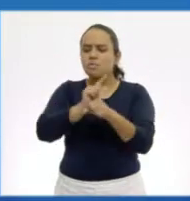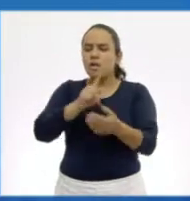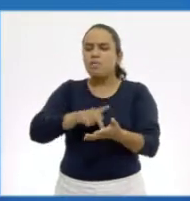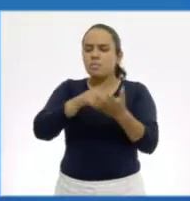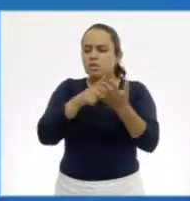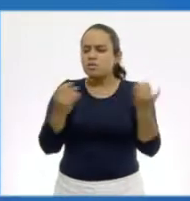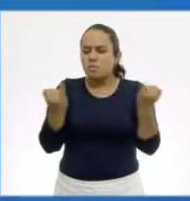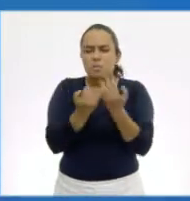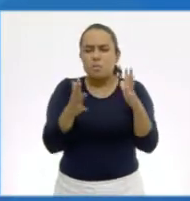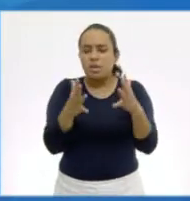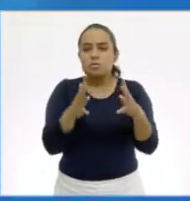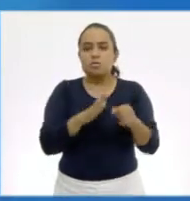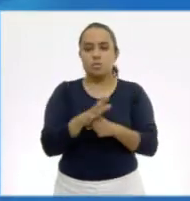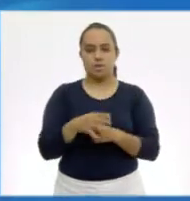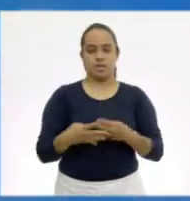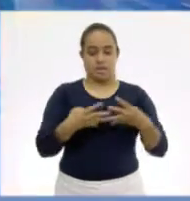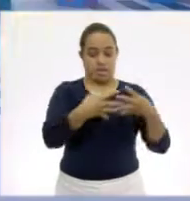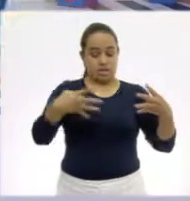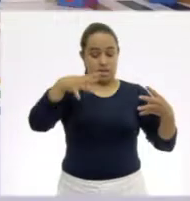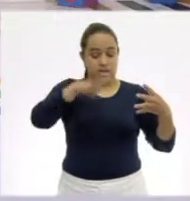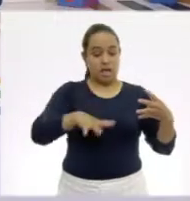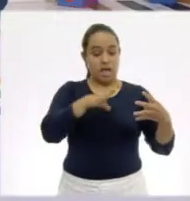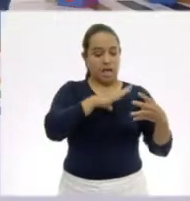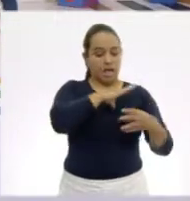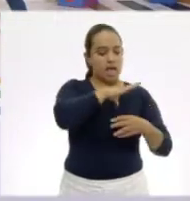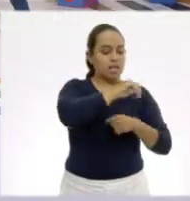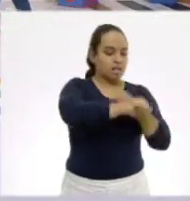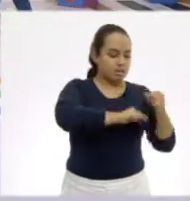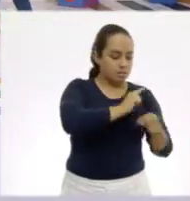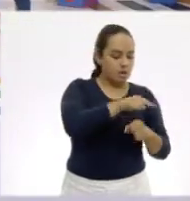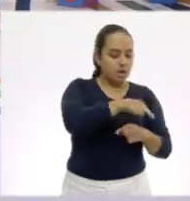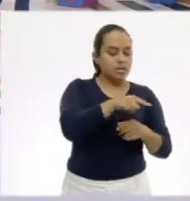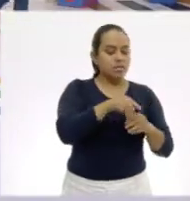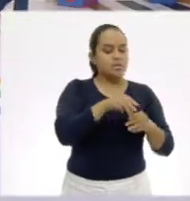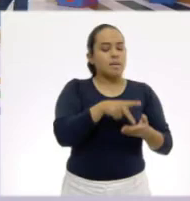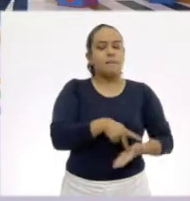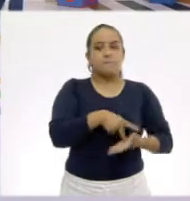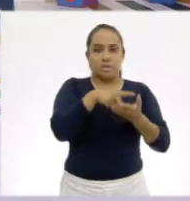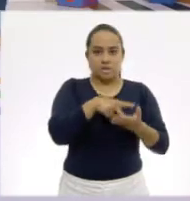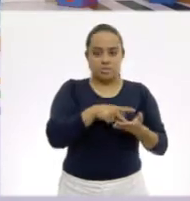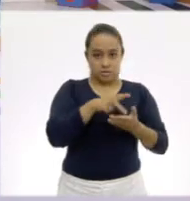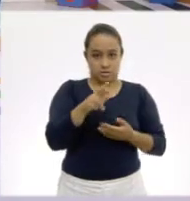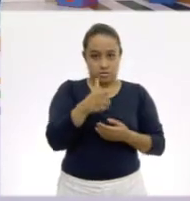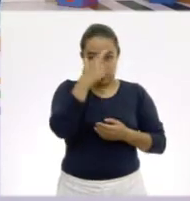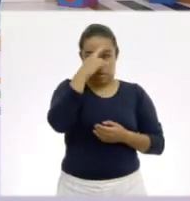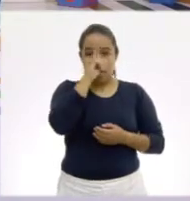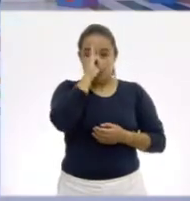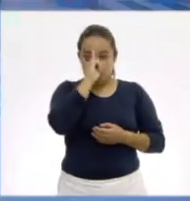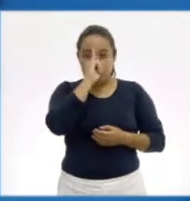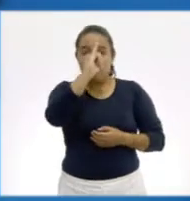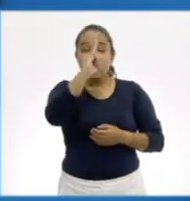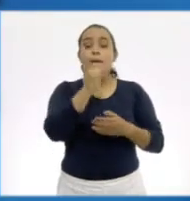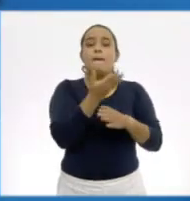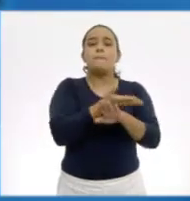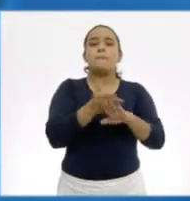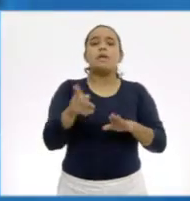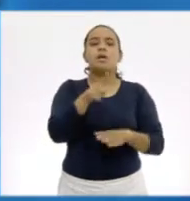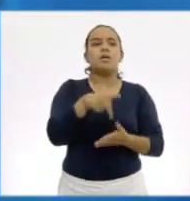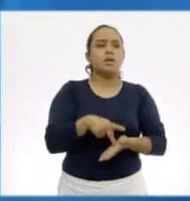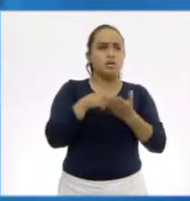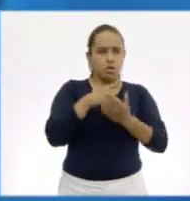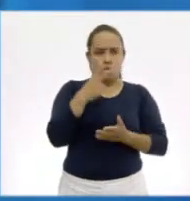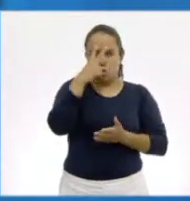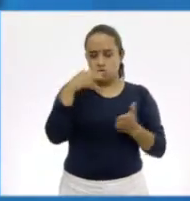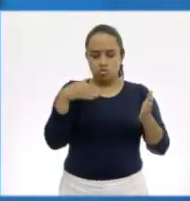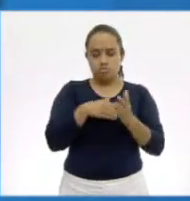Teníamos una tabla con animales y pesos. Te lo recuerdo, el rinoceronte blanco pesaba 2